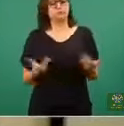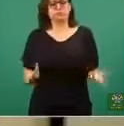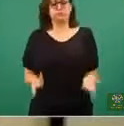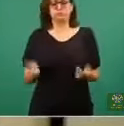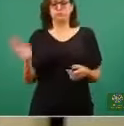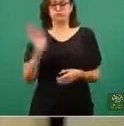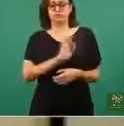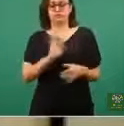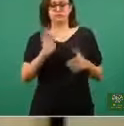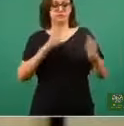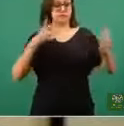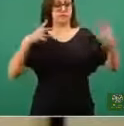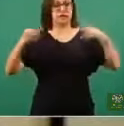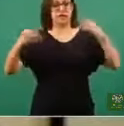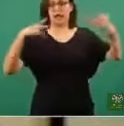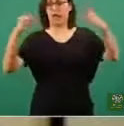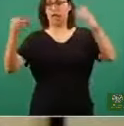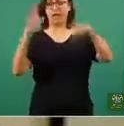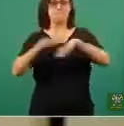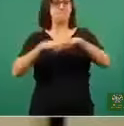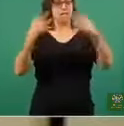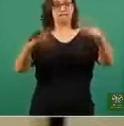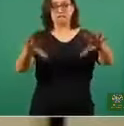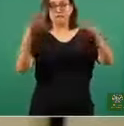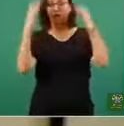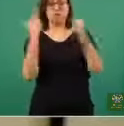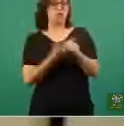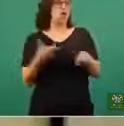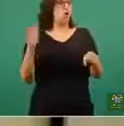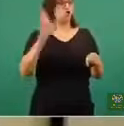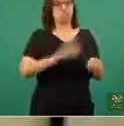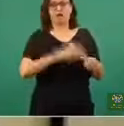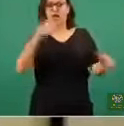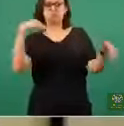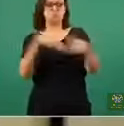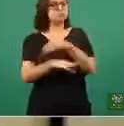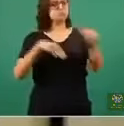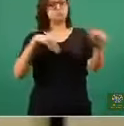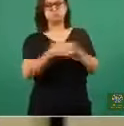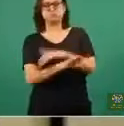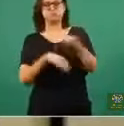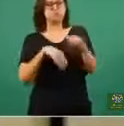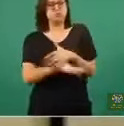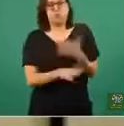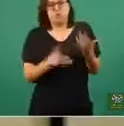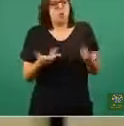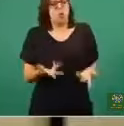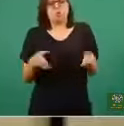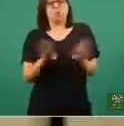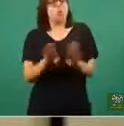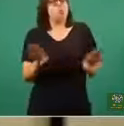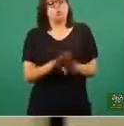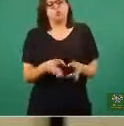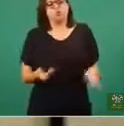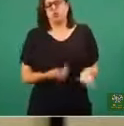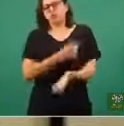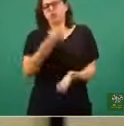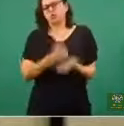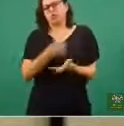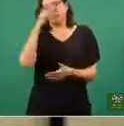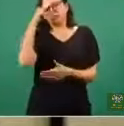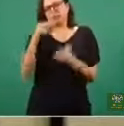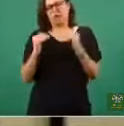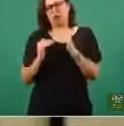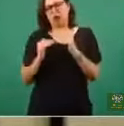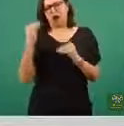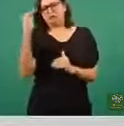rapidez de la transmisión del virus, las hospitalizaciones o qué indicadores están tomando en cuenta para afirmar que la tendencia es al